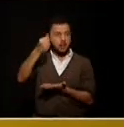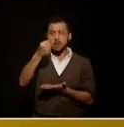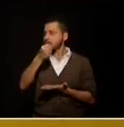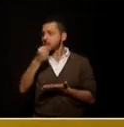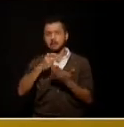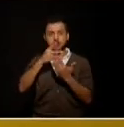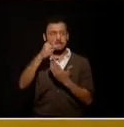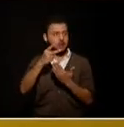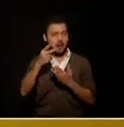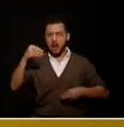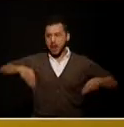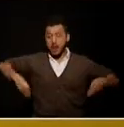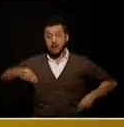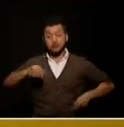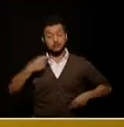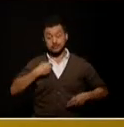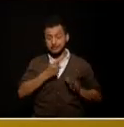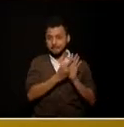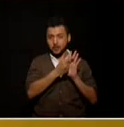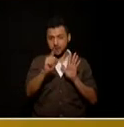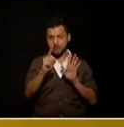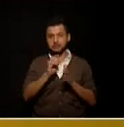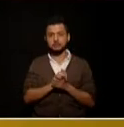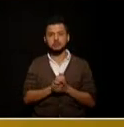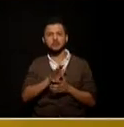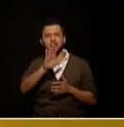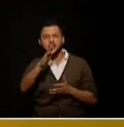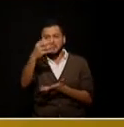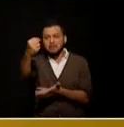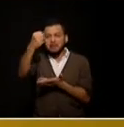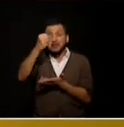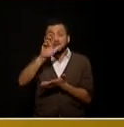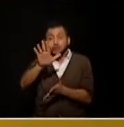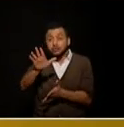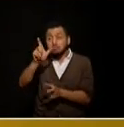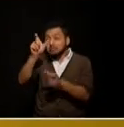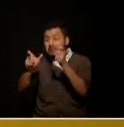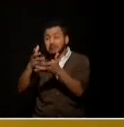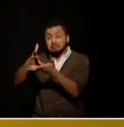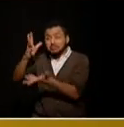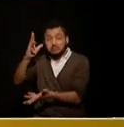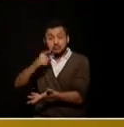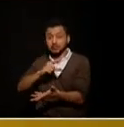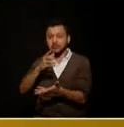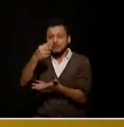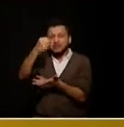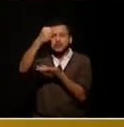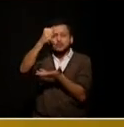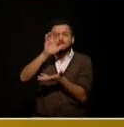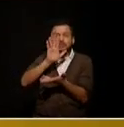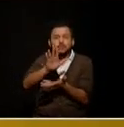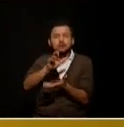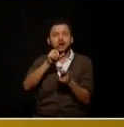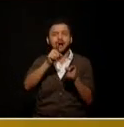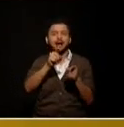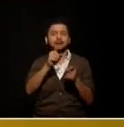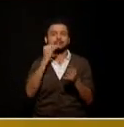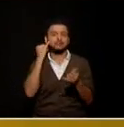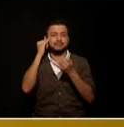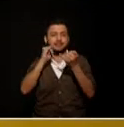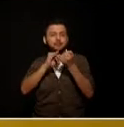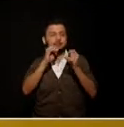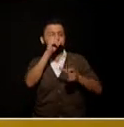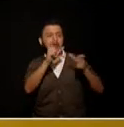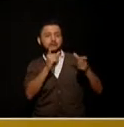la roban a los más ricos se la roban es a los más pobres y en lo que tiene que ver con el tema de salud vamos a fortalecer la atención de